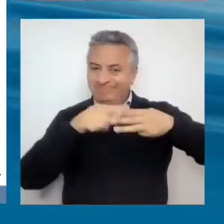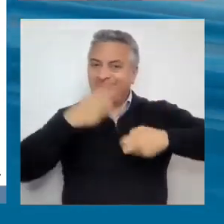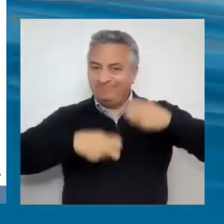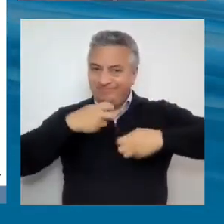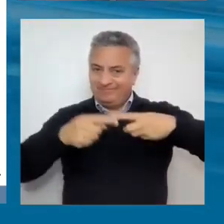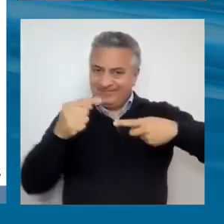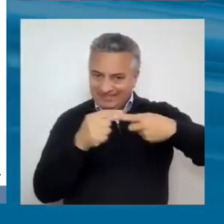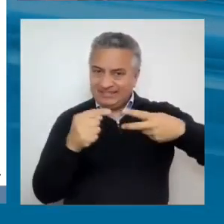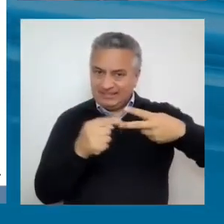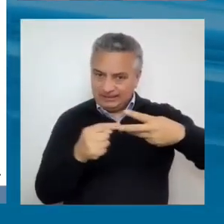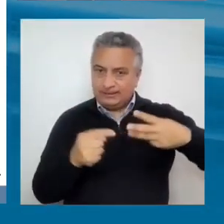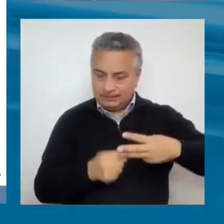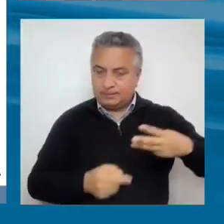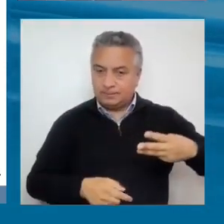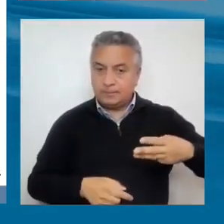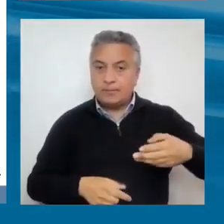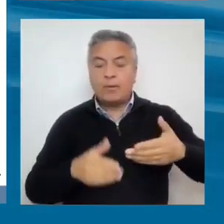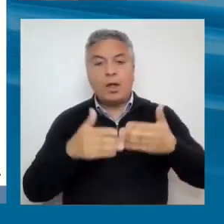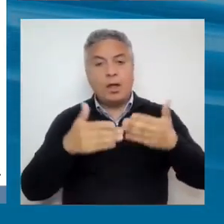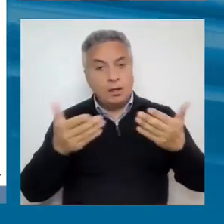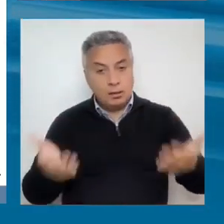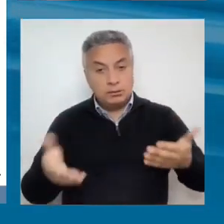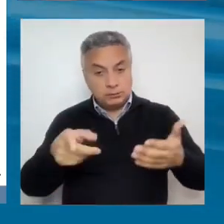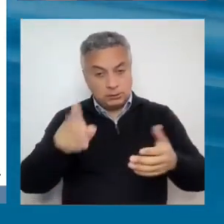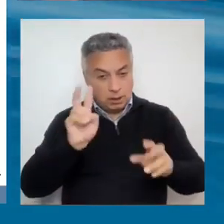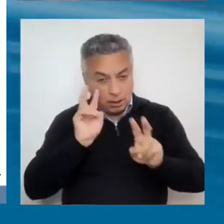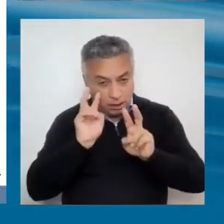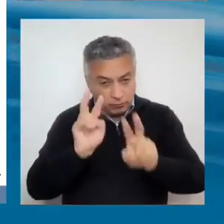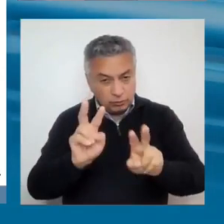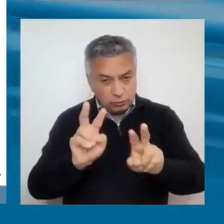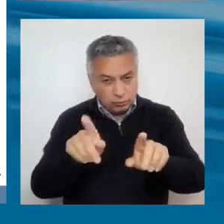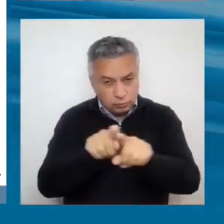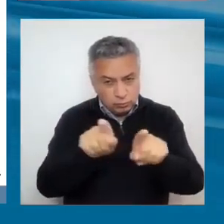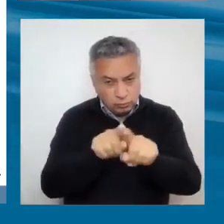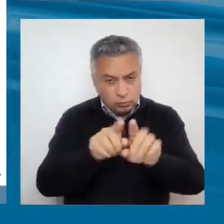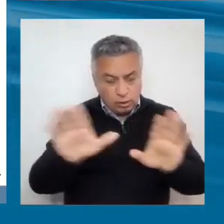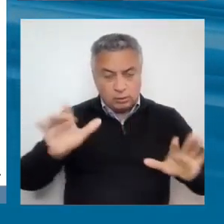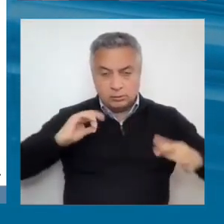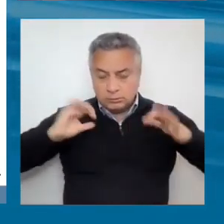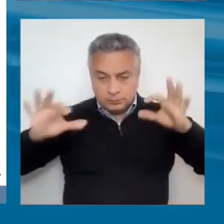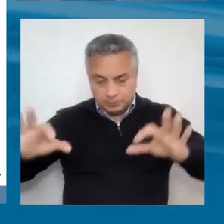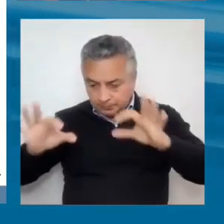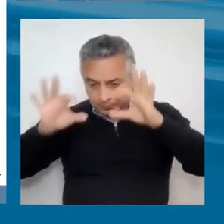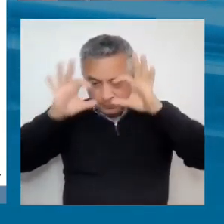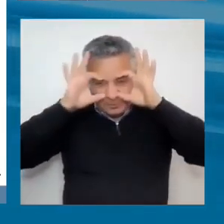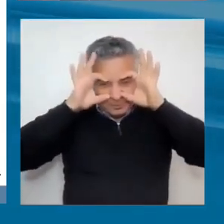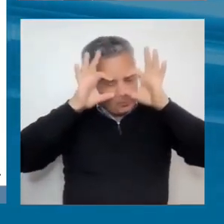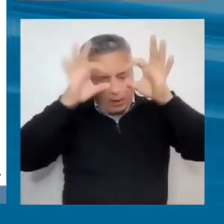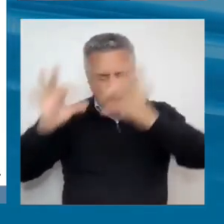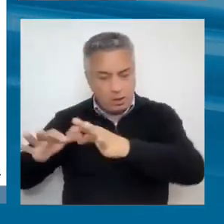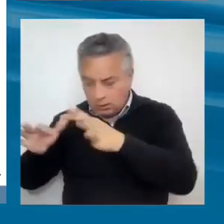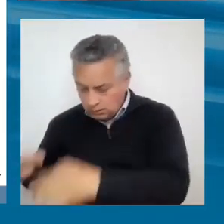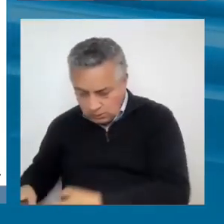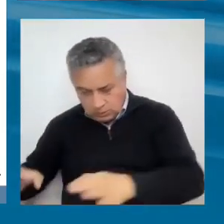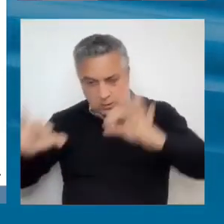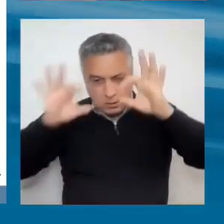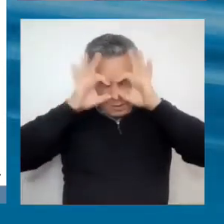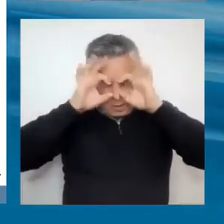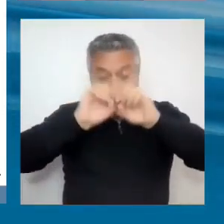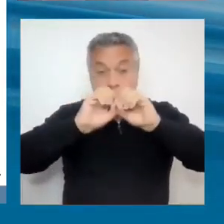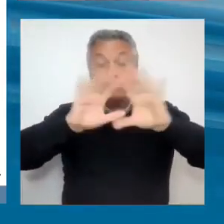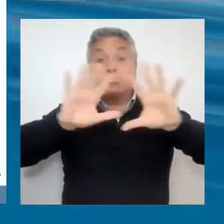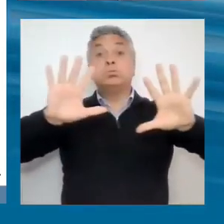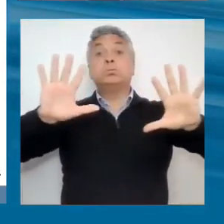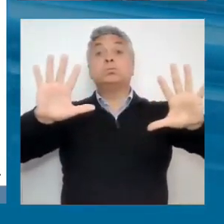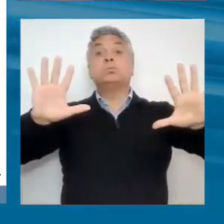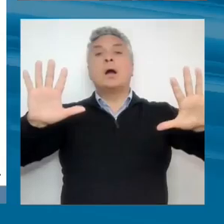detallada, de hacer el diagnóstico, como quien se cambia de anteojos, ahora sí, bueno, pongamos unos anteojos tal vez más fuertes, unos binóculos, y vemos